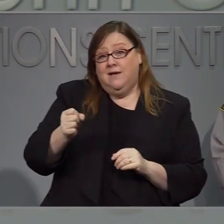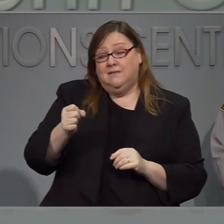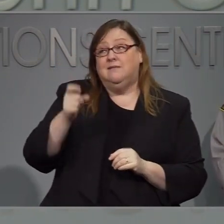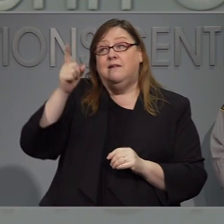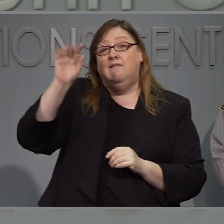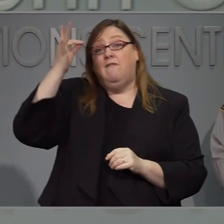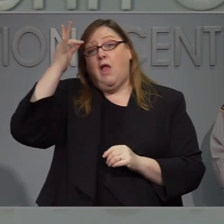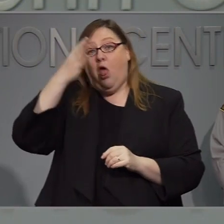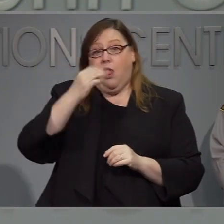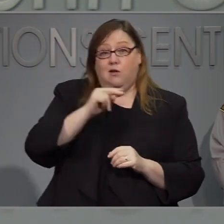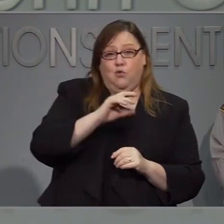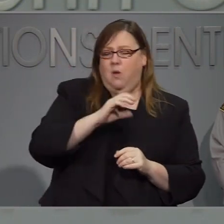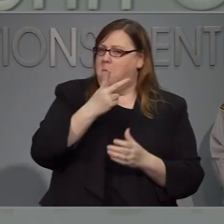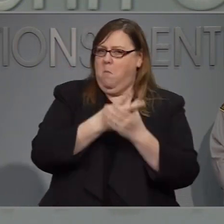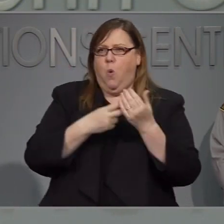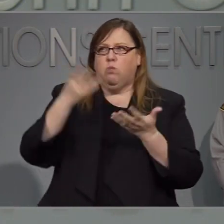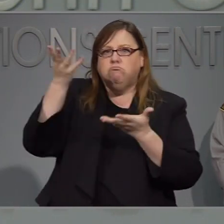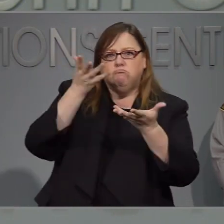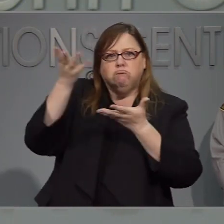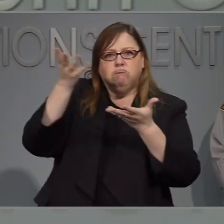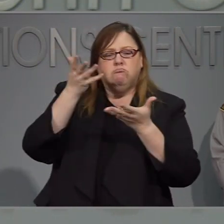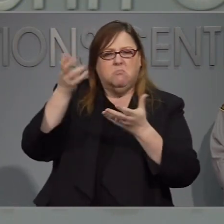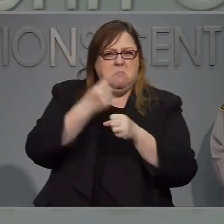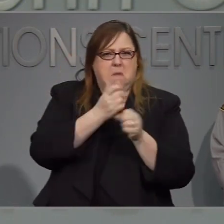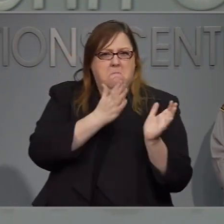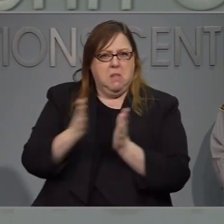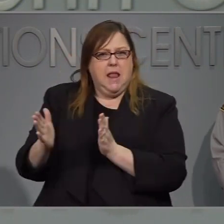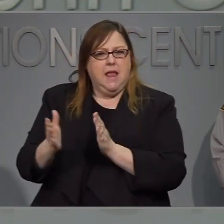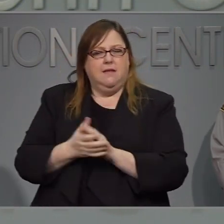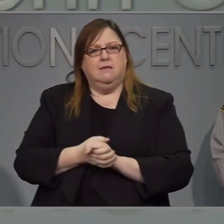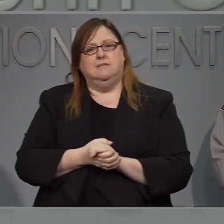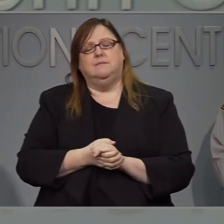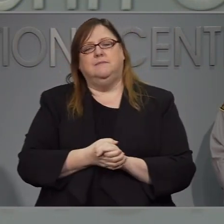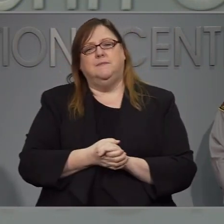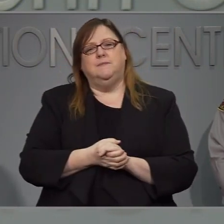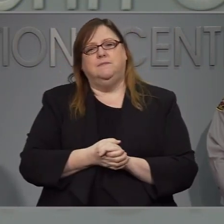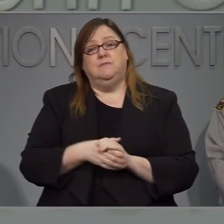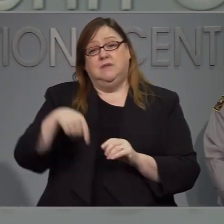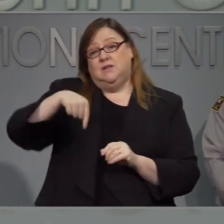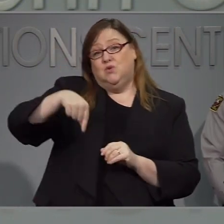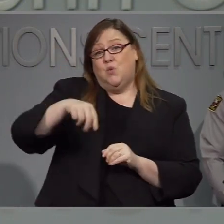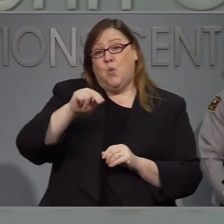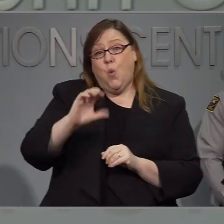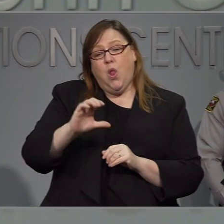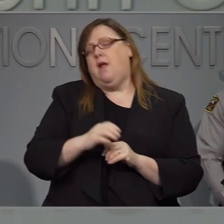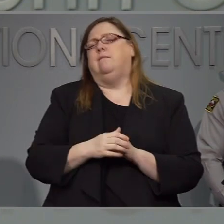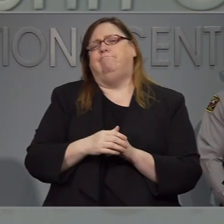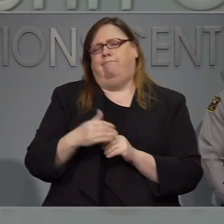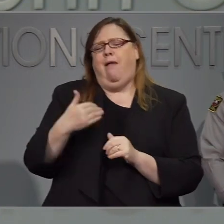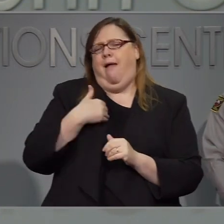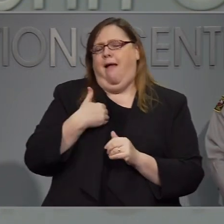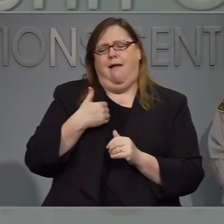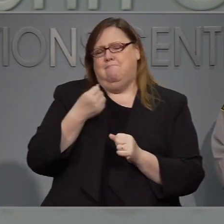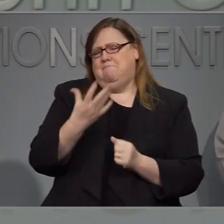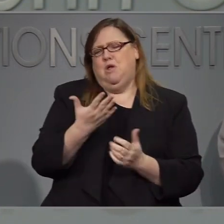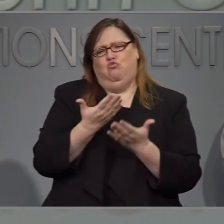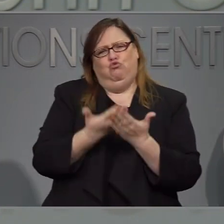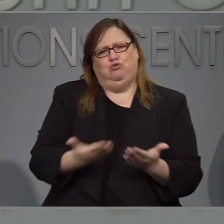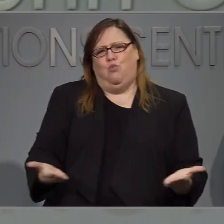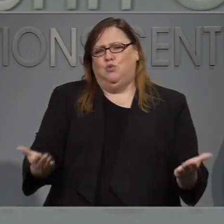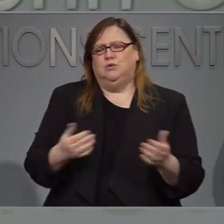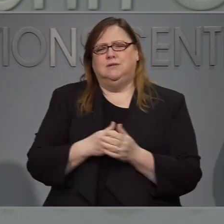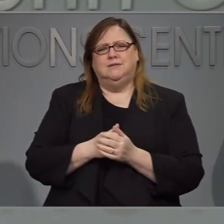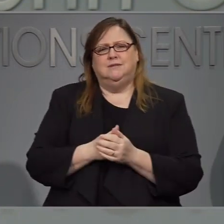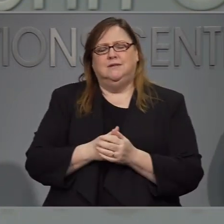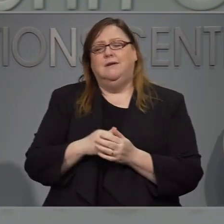planeando esto. Mientras que Carolina del Norte es un estado con muchos recursos en cuanto a no tan solo los recursos de